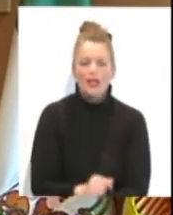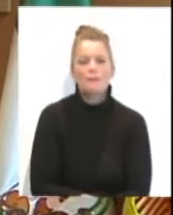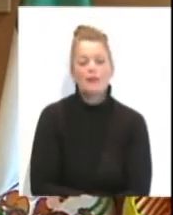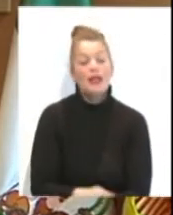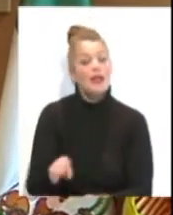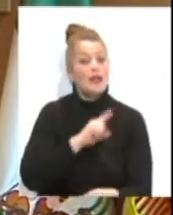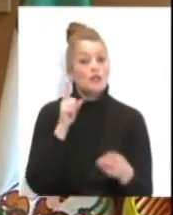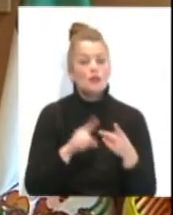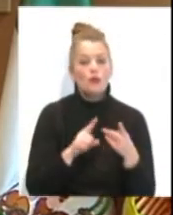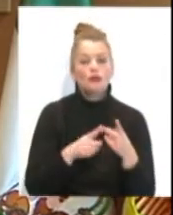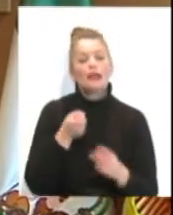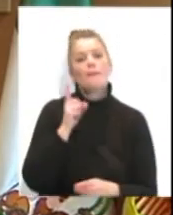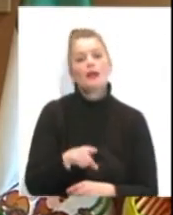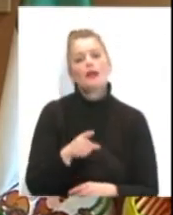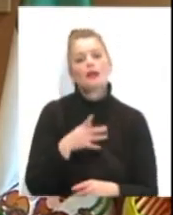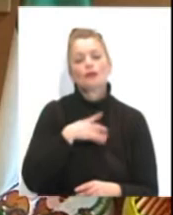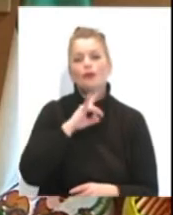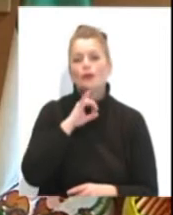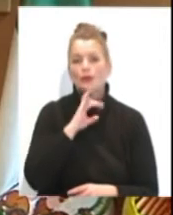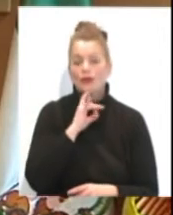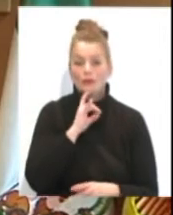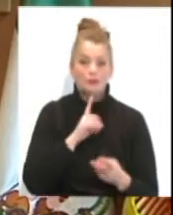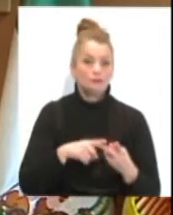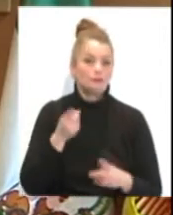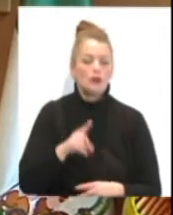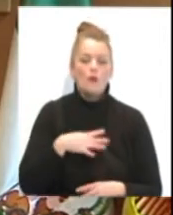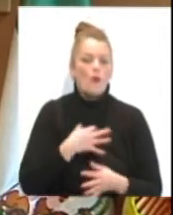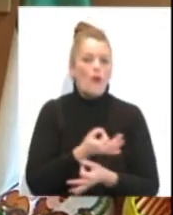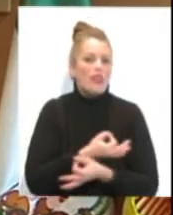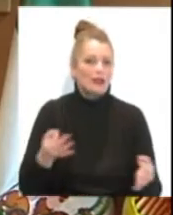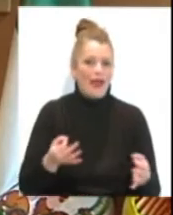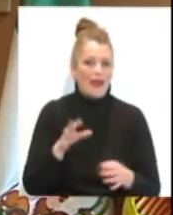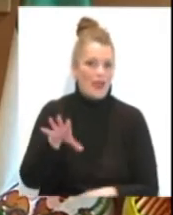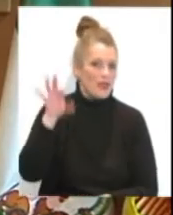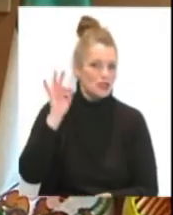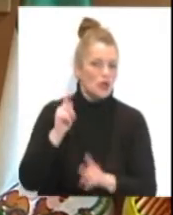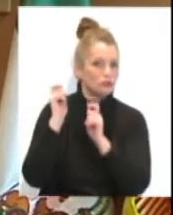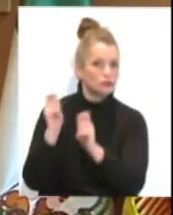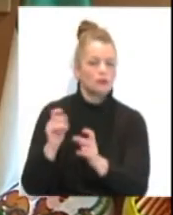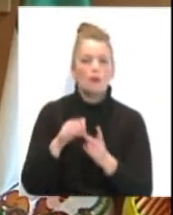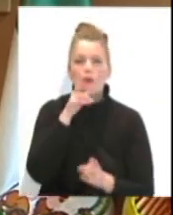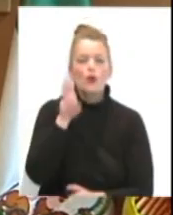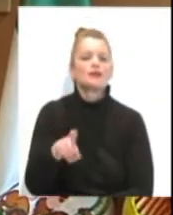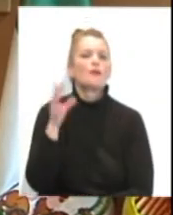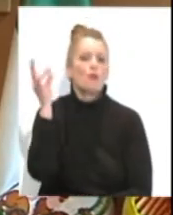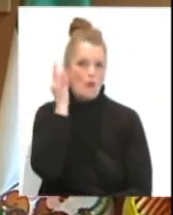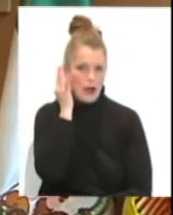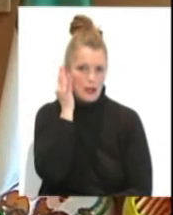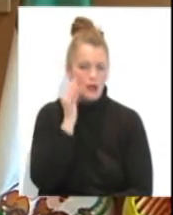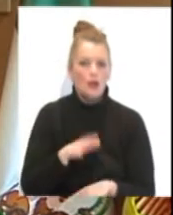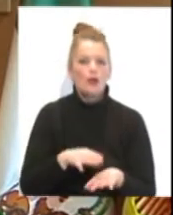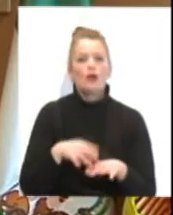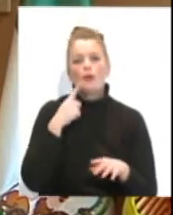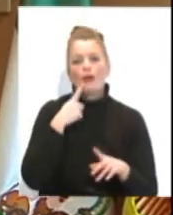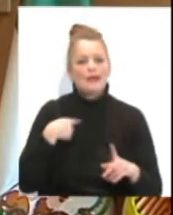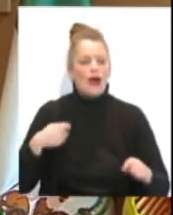Y en segundo lugar, como dice, también estoy muy contento y creo que es muy aceptada la decisión por ser mujer, porque rompe un